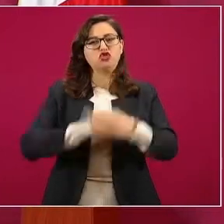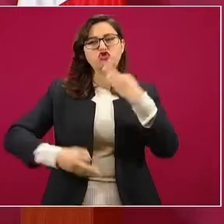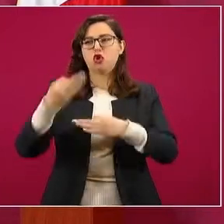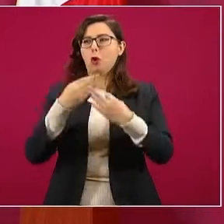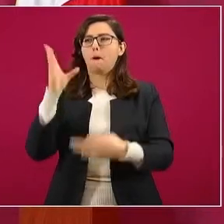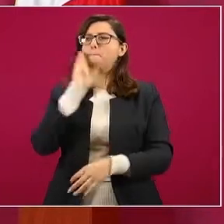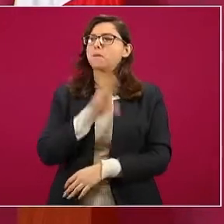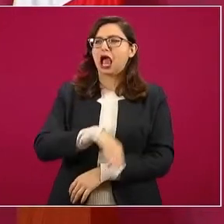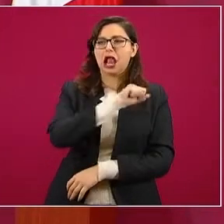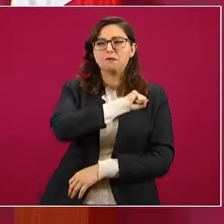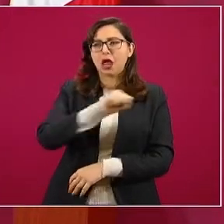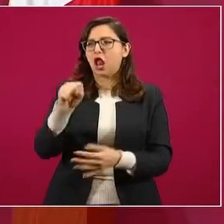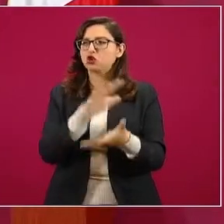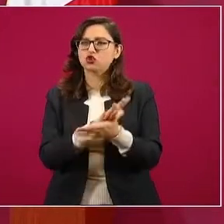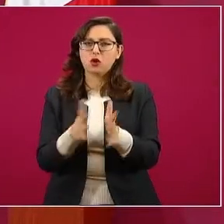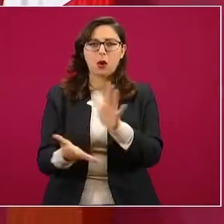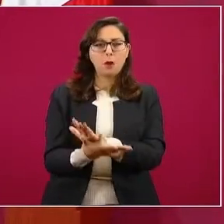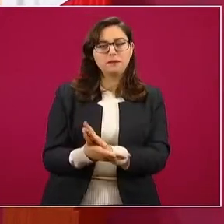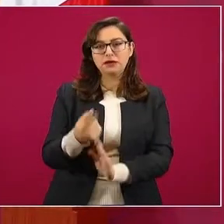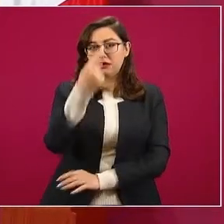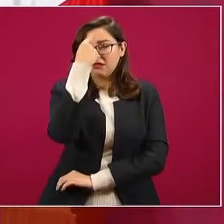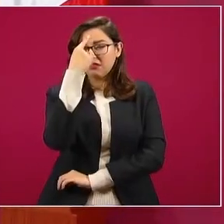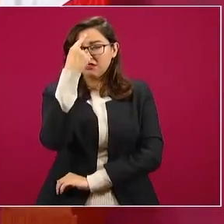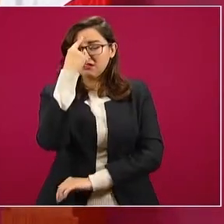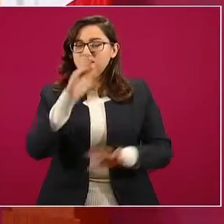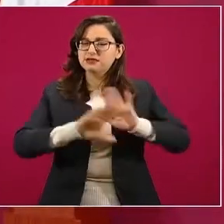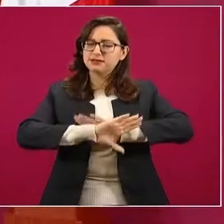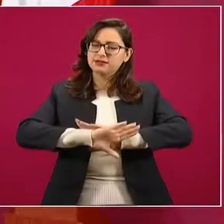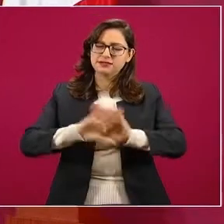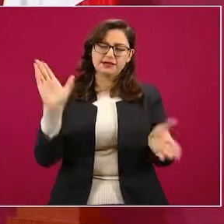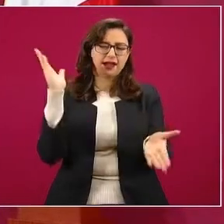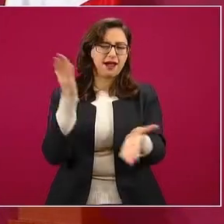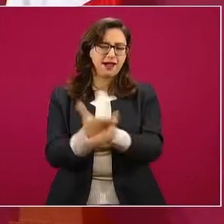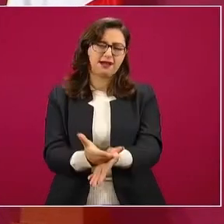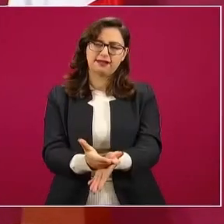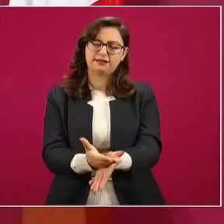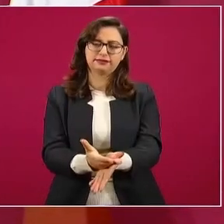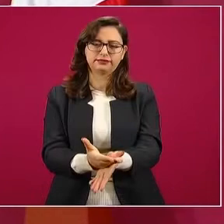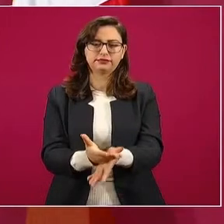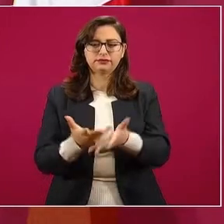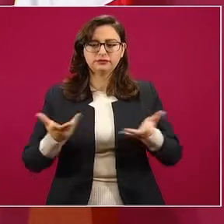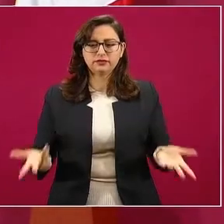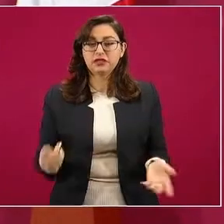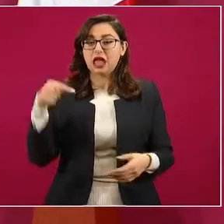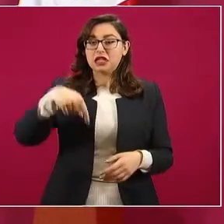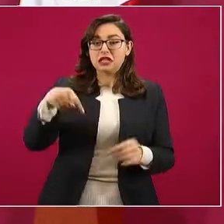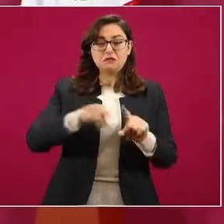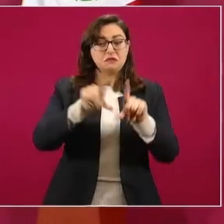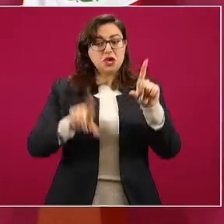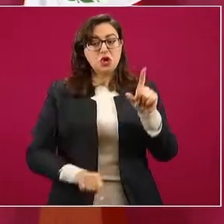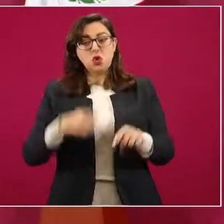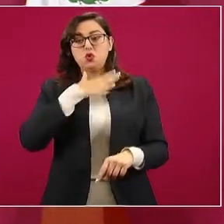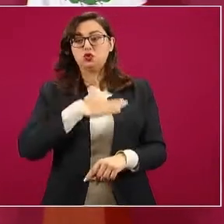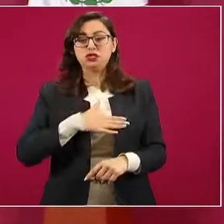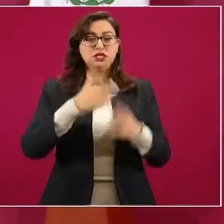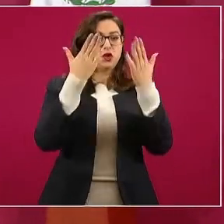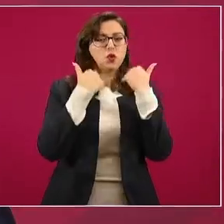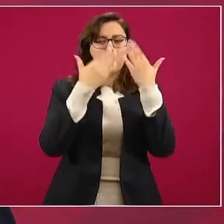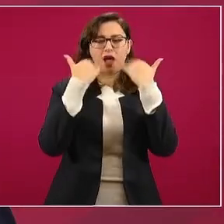malos o no procuran la justicia. Eso ya